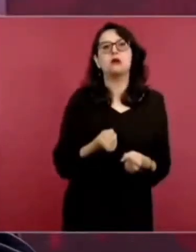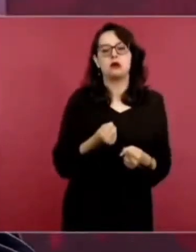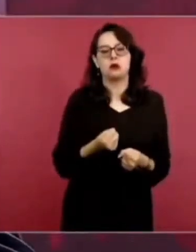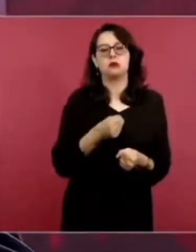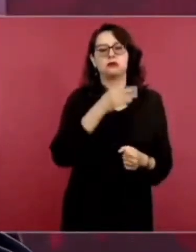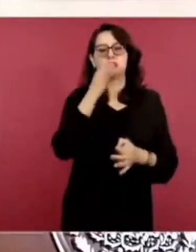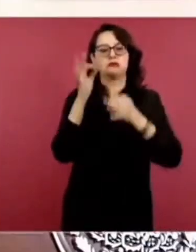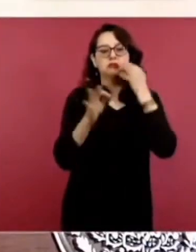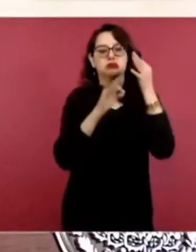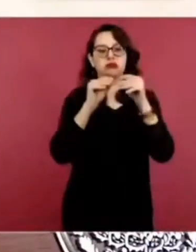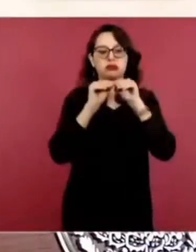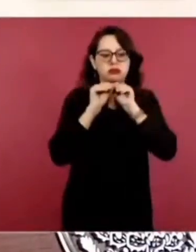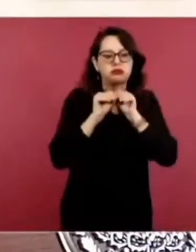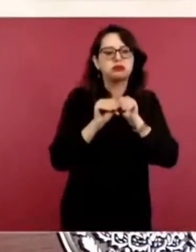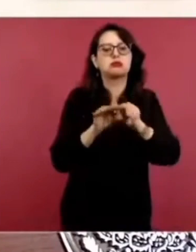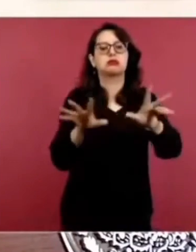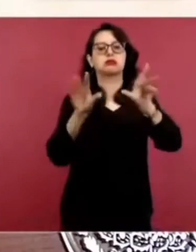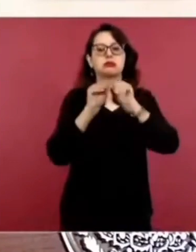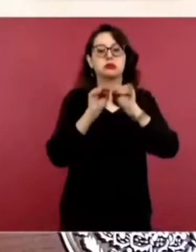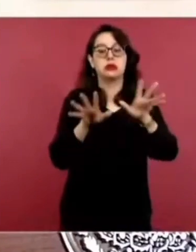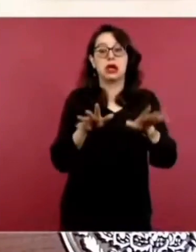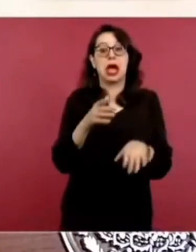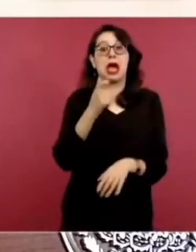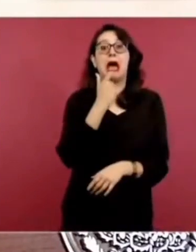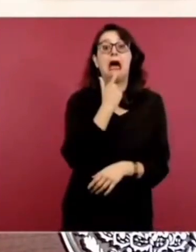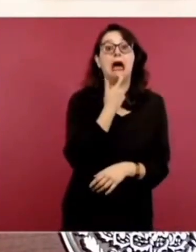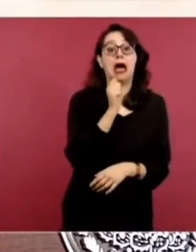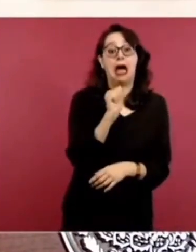comparándome con Hitler